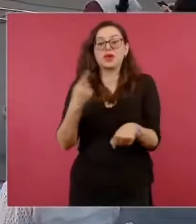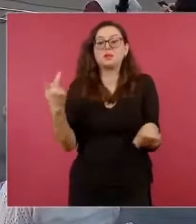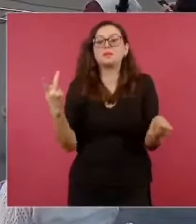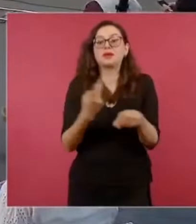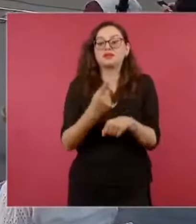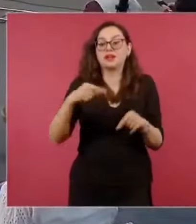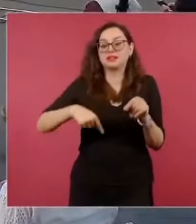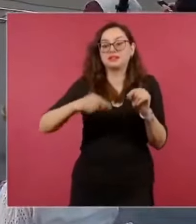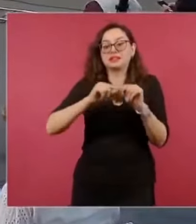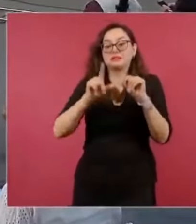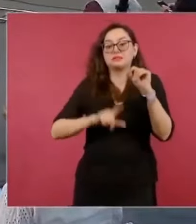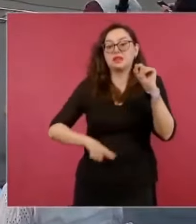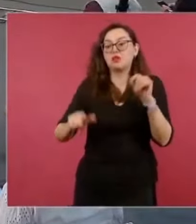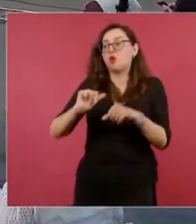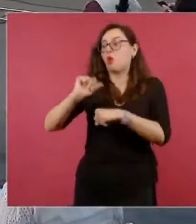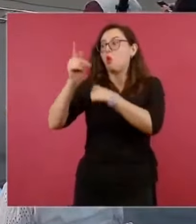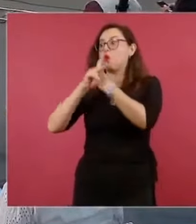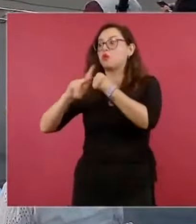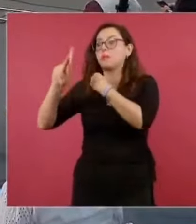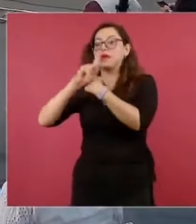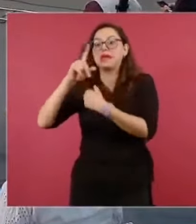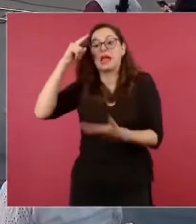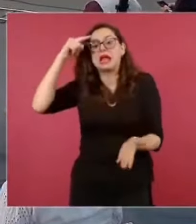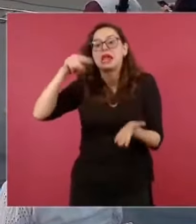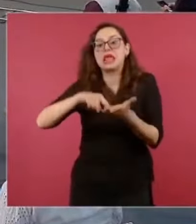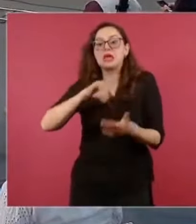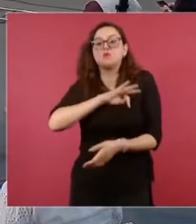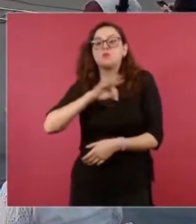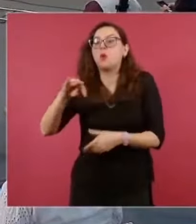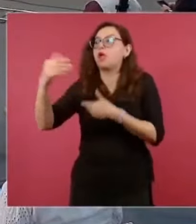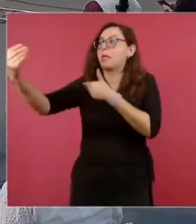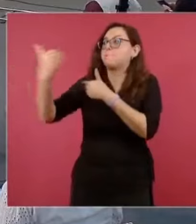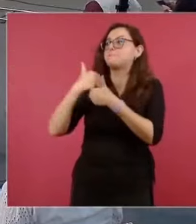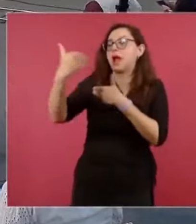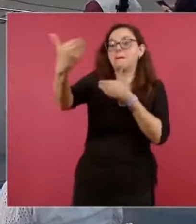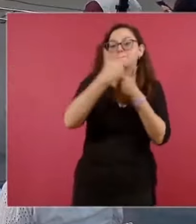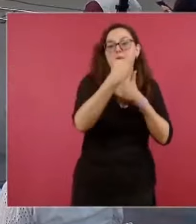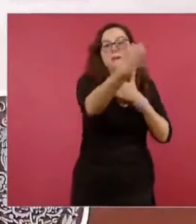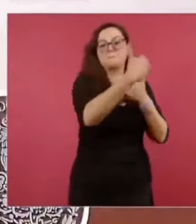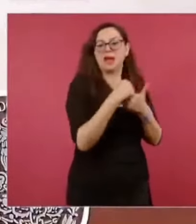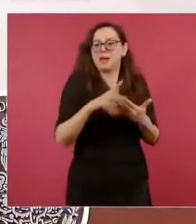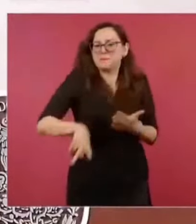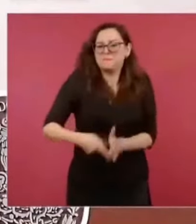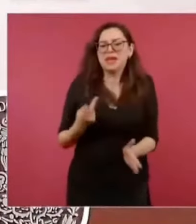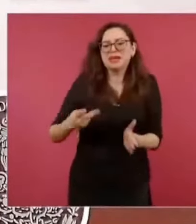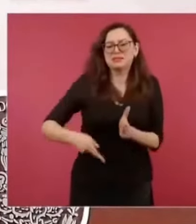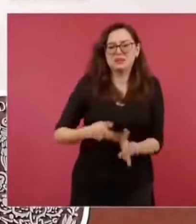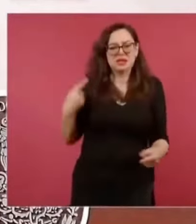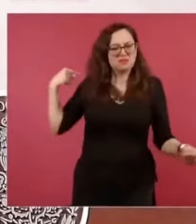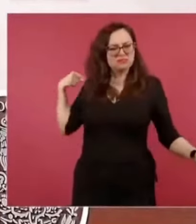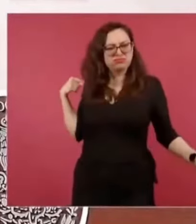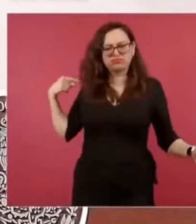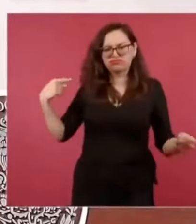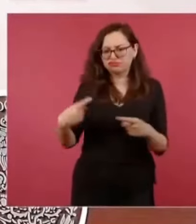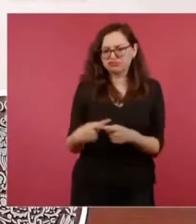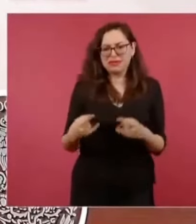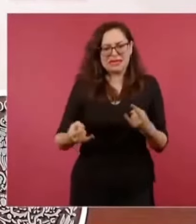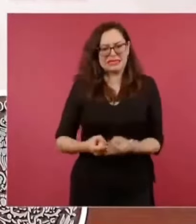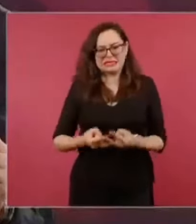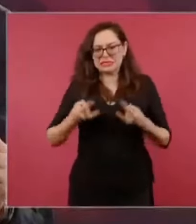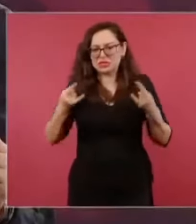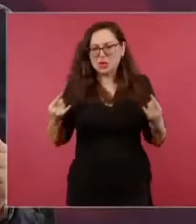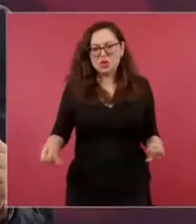y nuestra soberanía ha